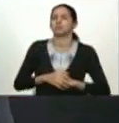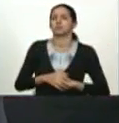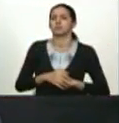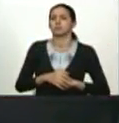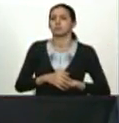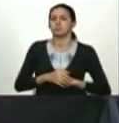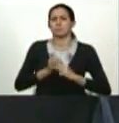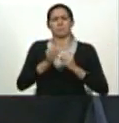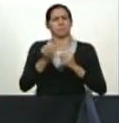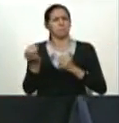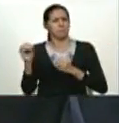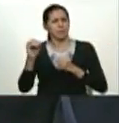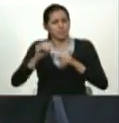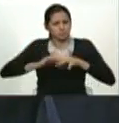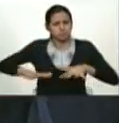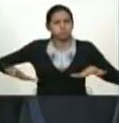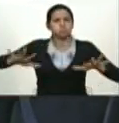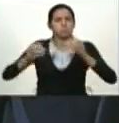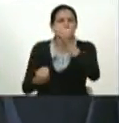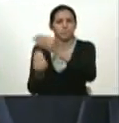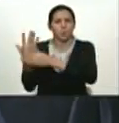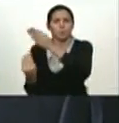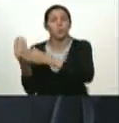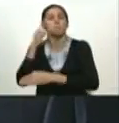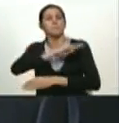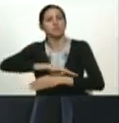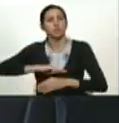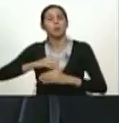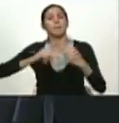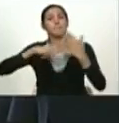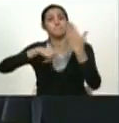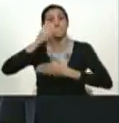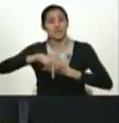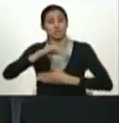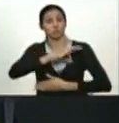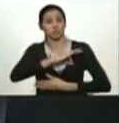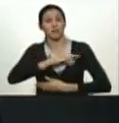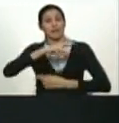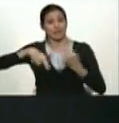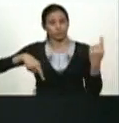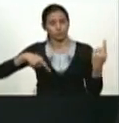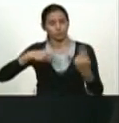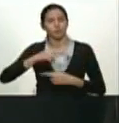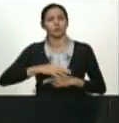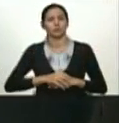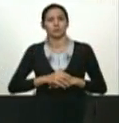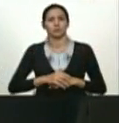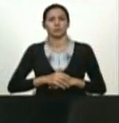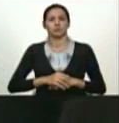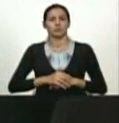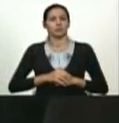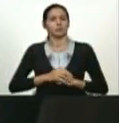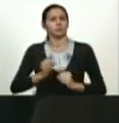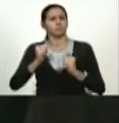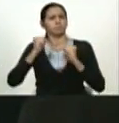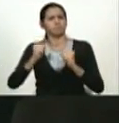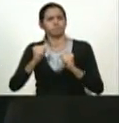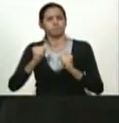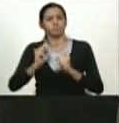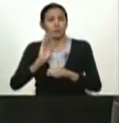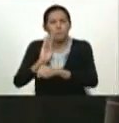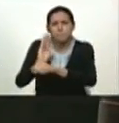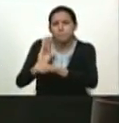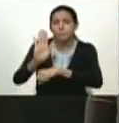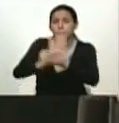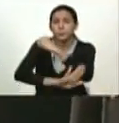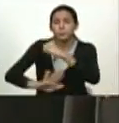las misiones grandes misiones y planes sociales de la revolución y para consolidar en todos sus aspectos la protección